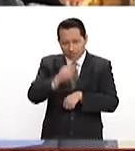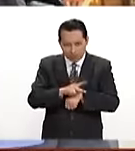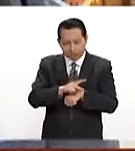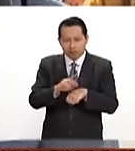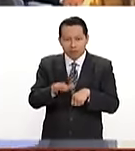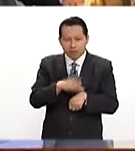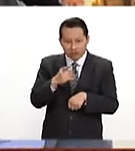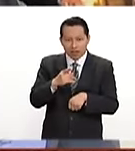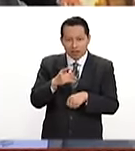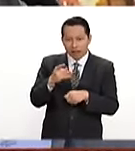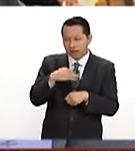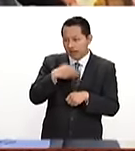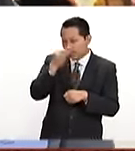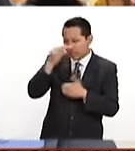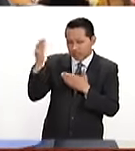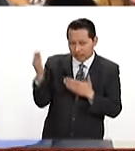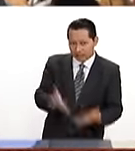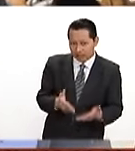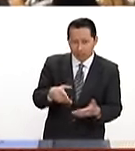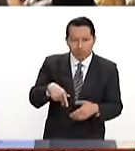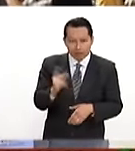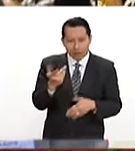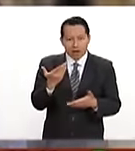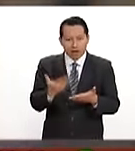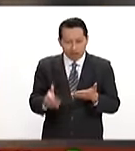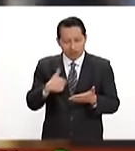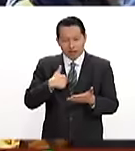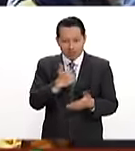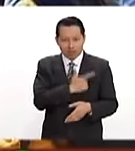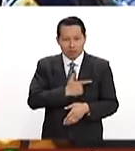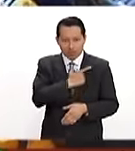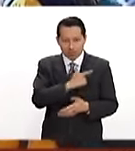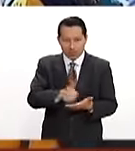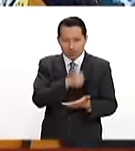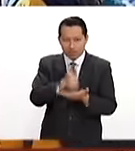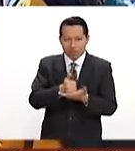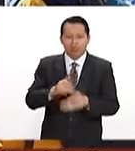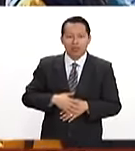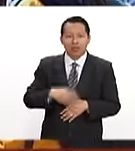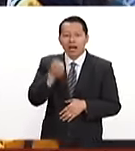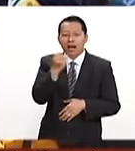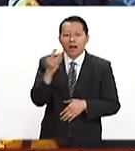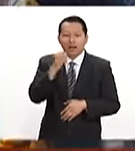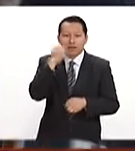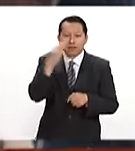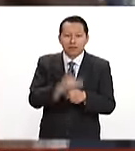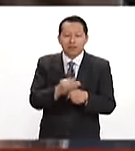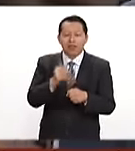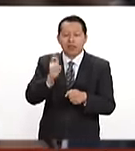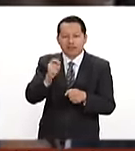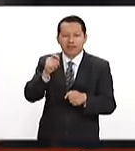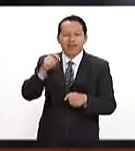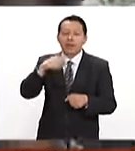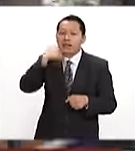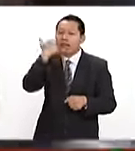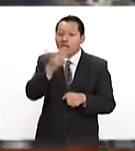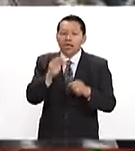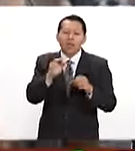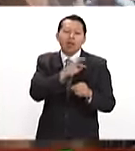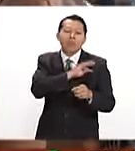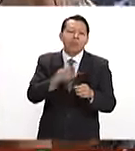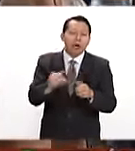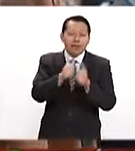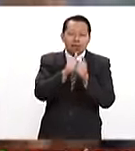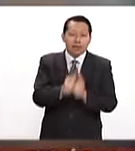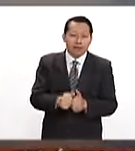acabo de llegar pero ahora me encanta la ciudad. Algunos estudiantes incluso ya tienen la mira puesta para quedarse